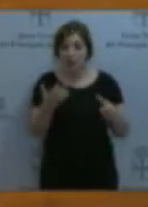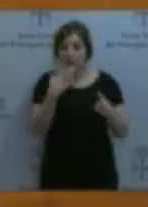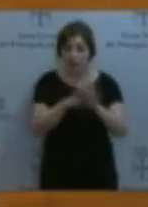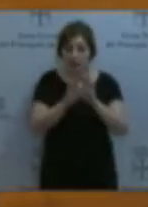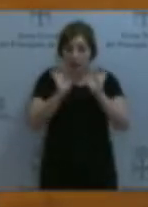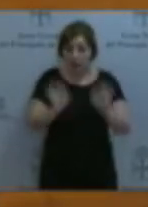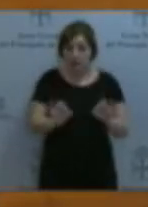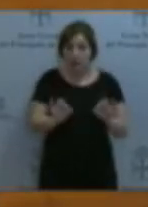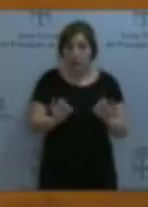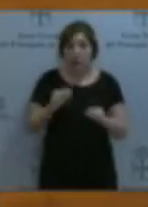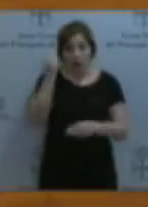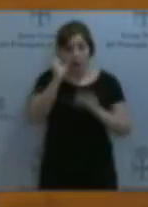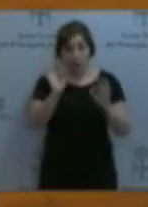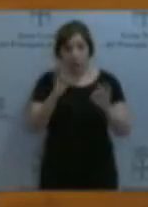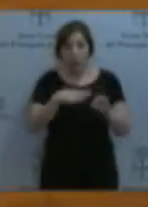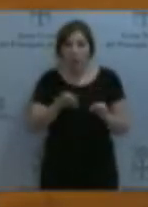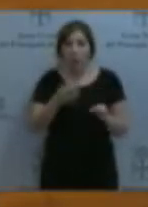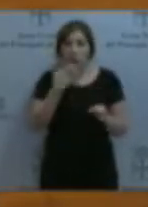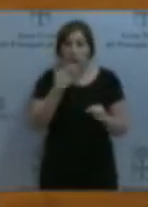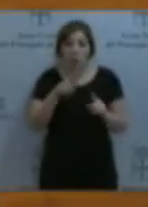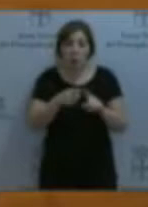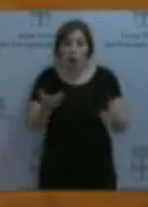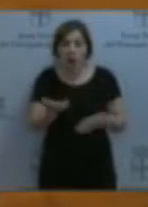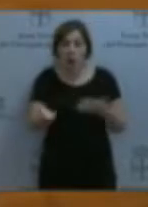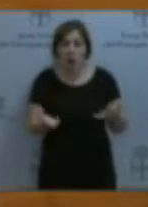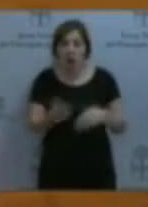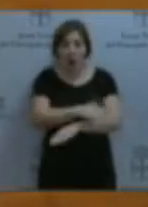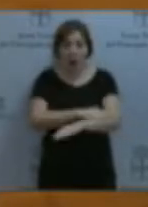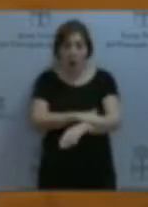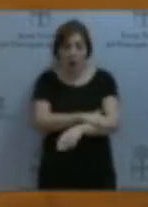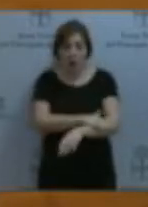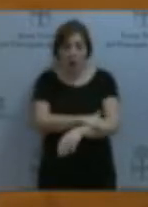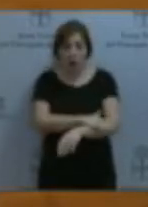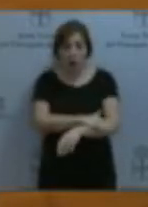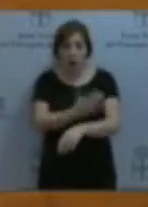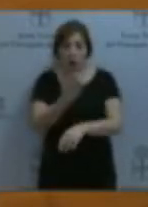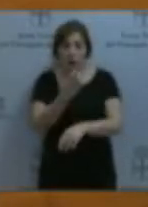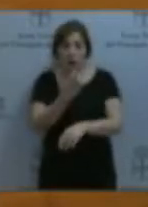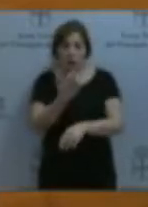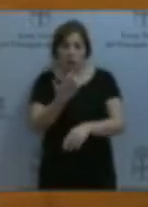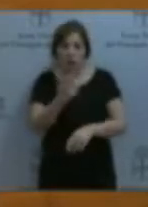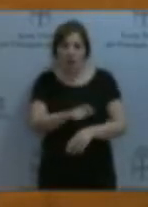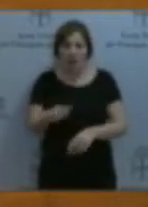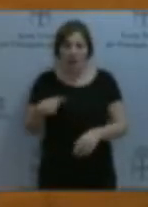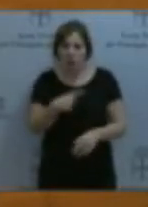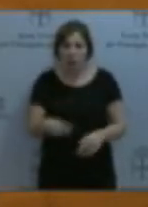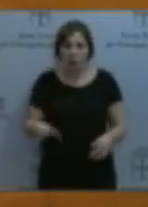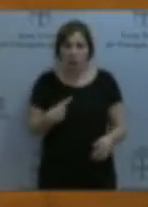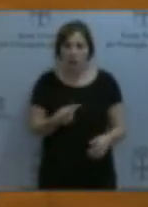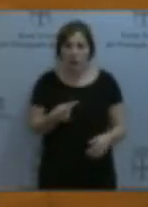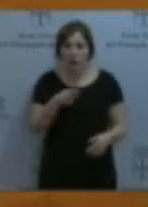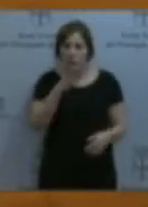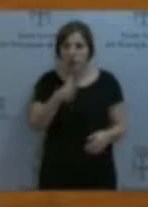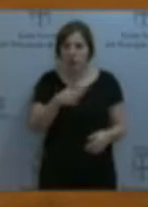razonamiento, podrían haberlos metido, bueno, igual que metían al Gobierno, por ejemplo, a la gente Podemos, porque podemos llegar a ser